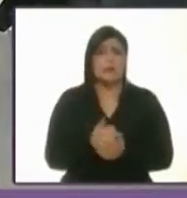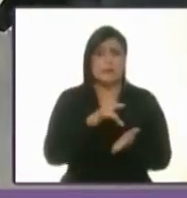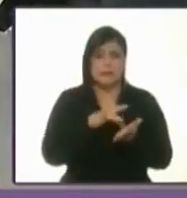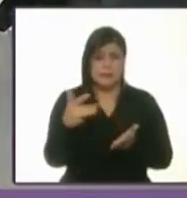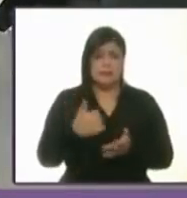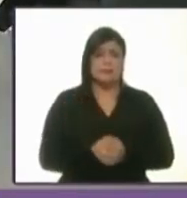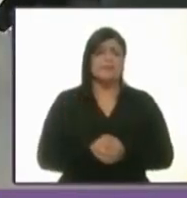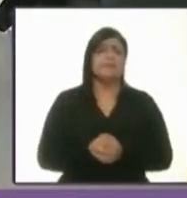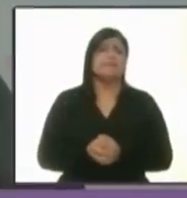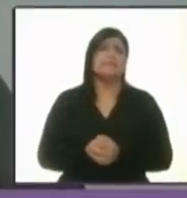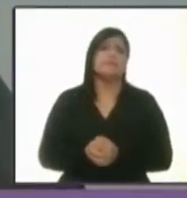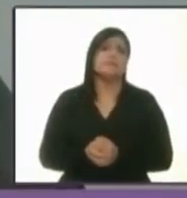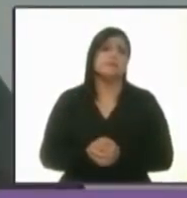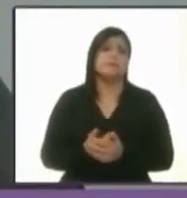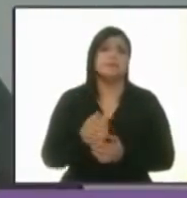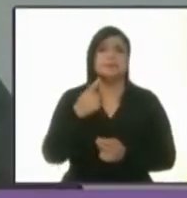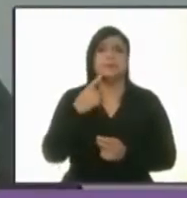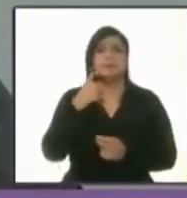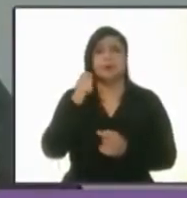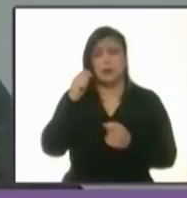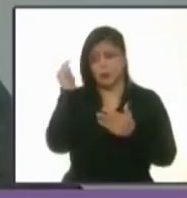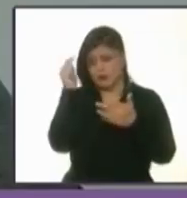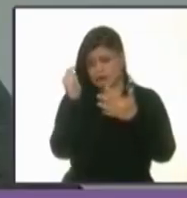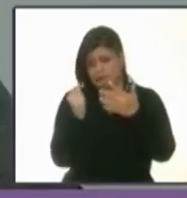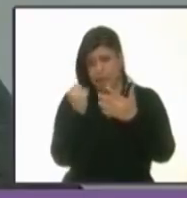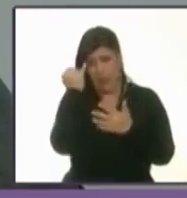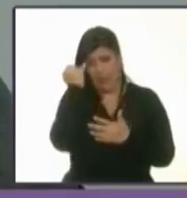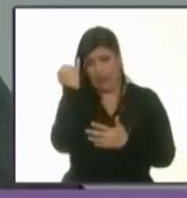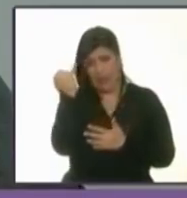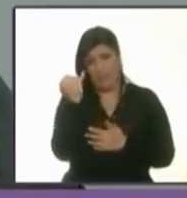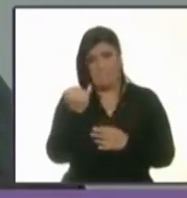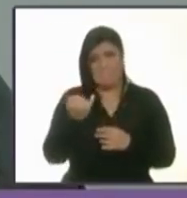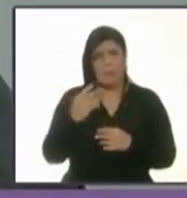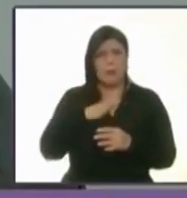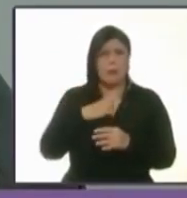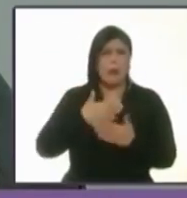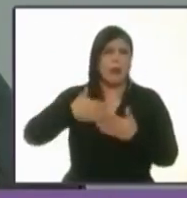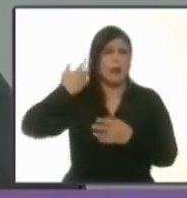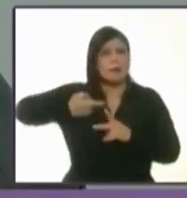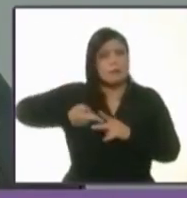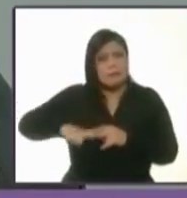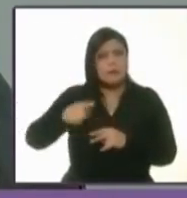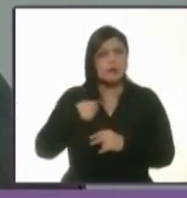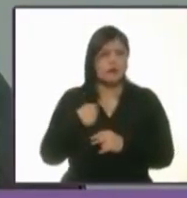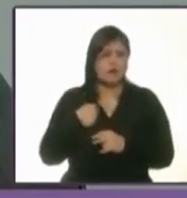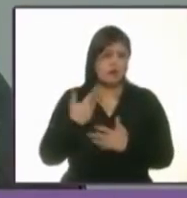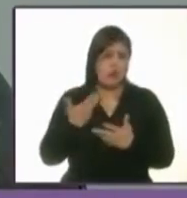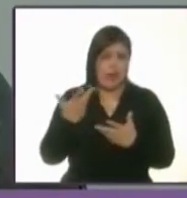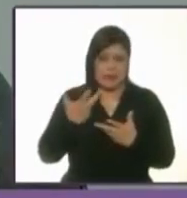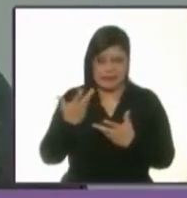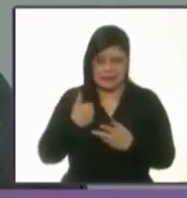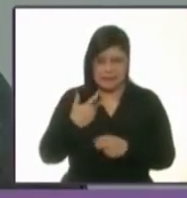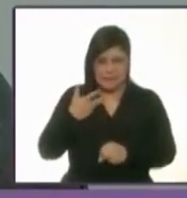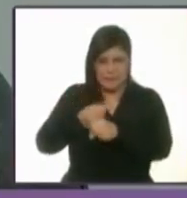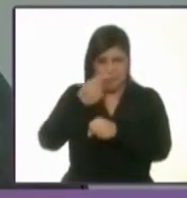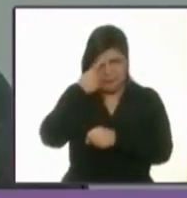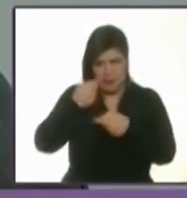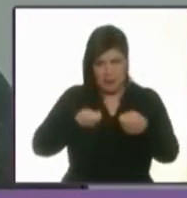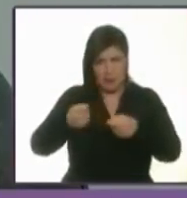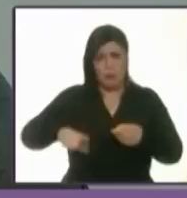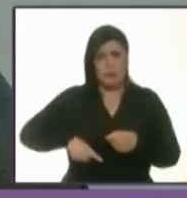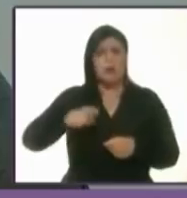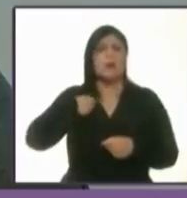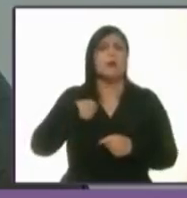Gracias. Como parte de las iniciativas primeras que realizaré, enviaré al Congreso la